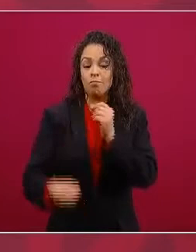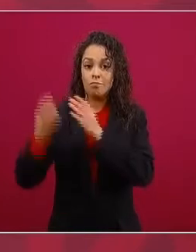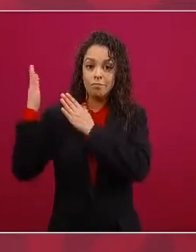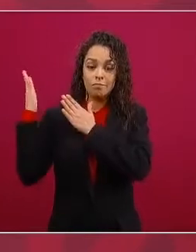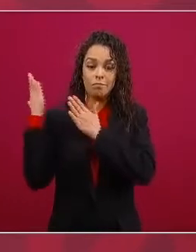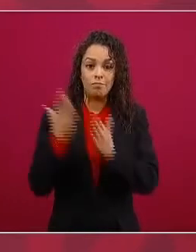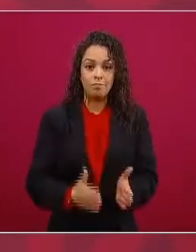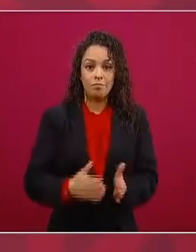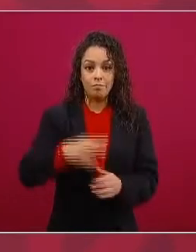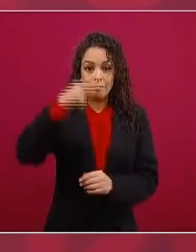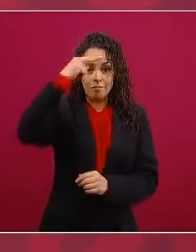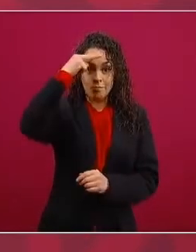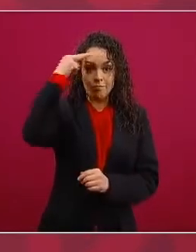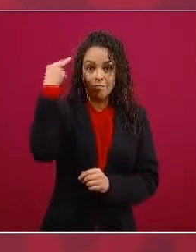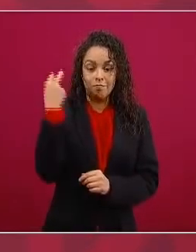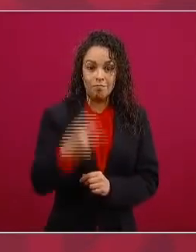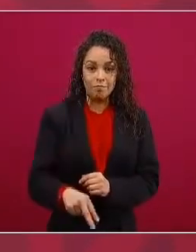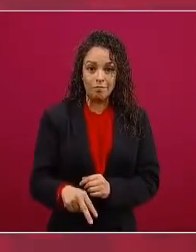donde tiene